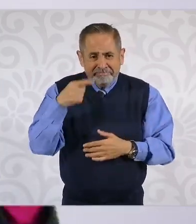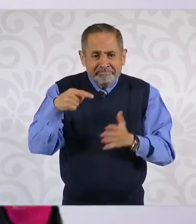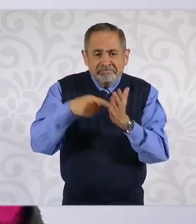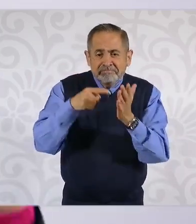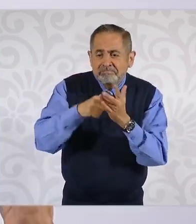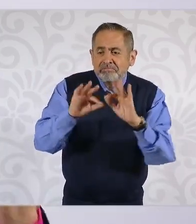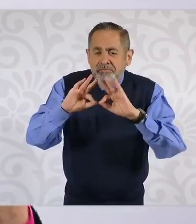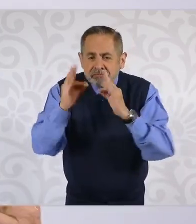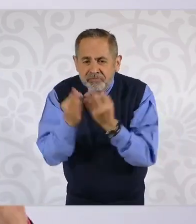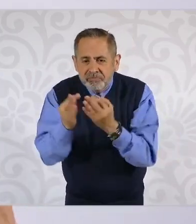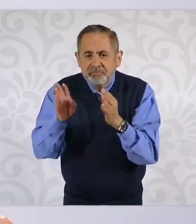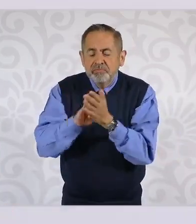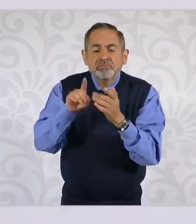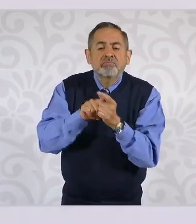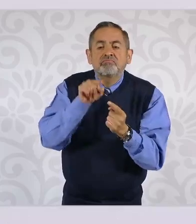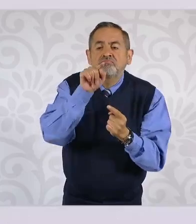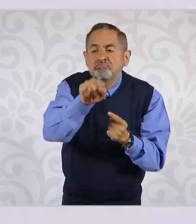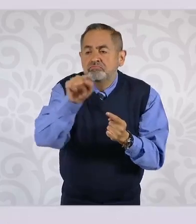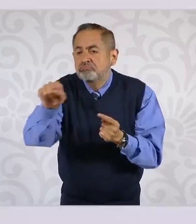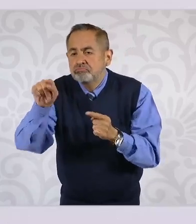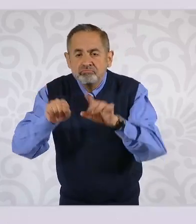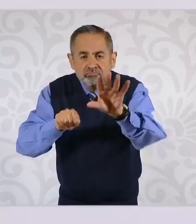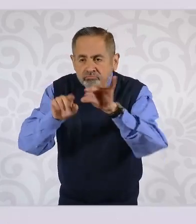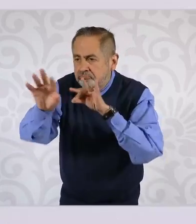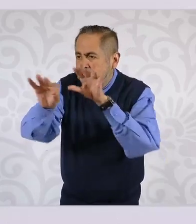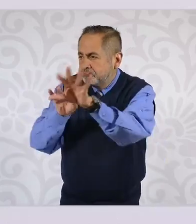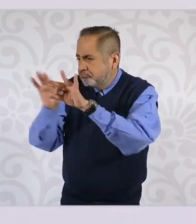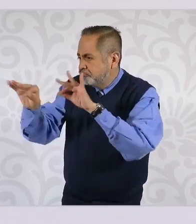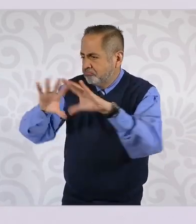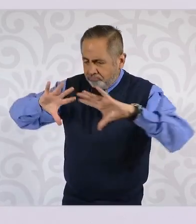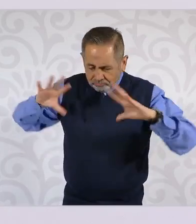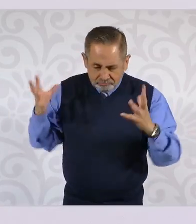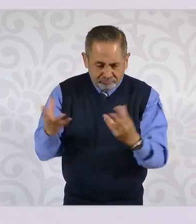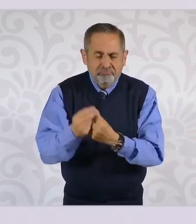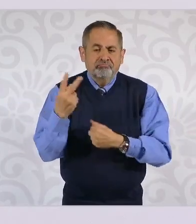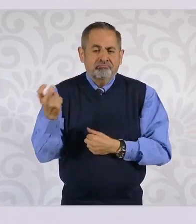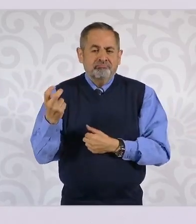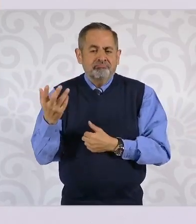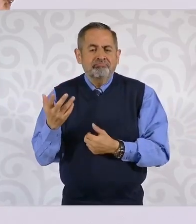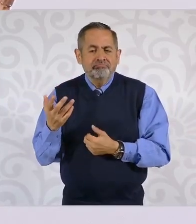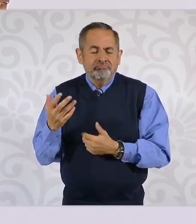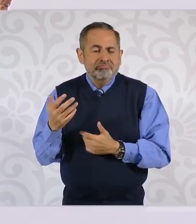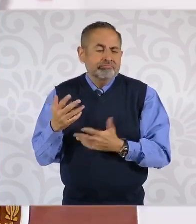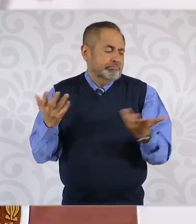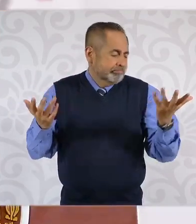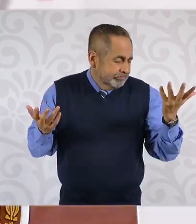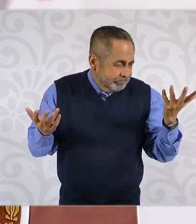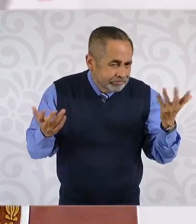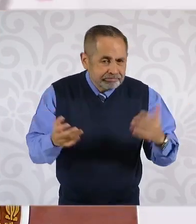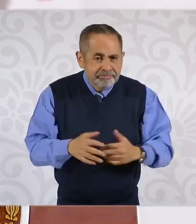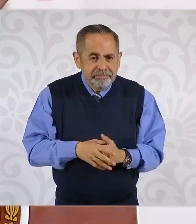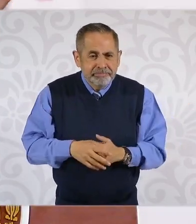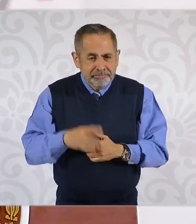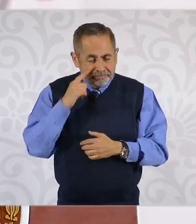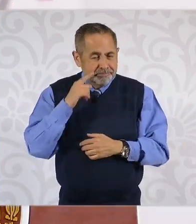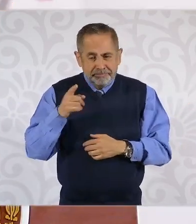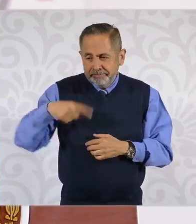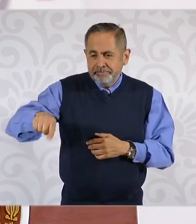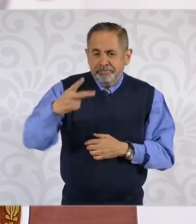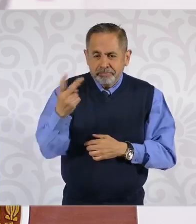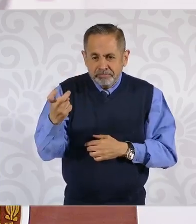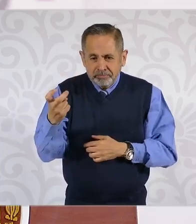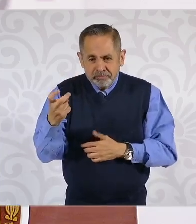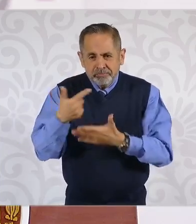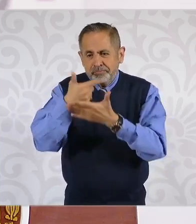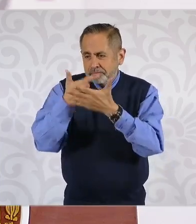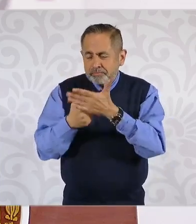la fórmula que hay que seguir paso por paso. Dice, de lo que eligieron estos 200, se elige